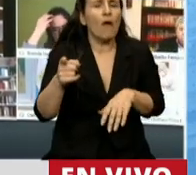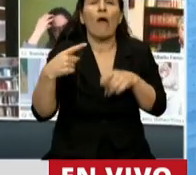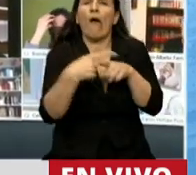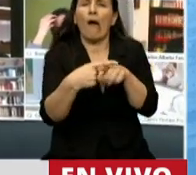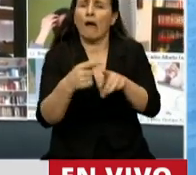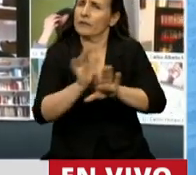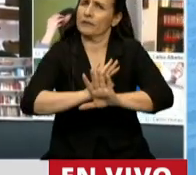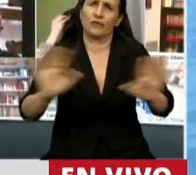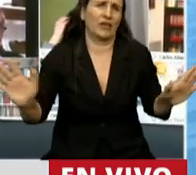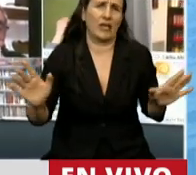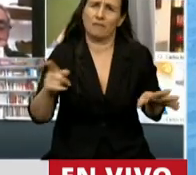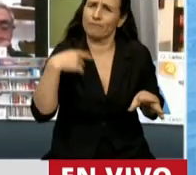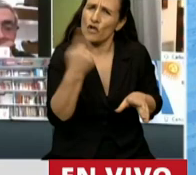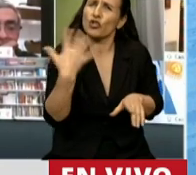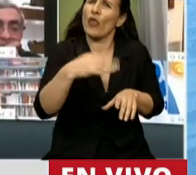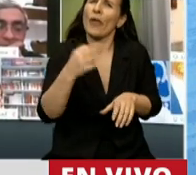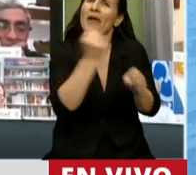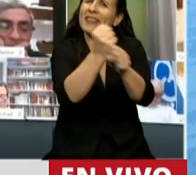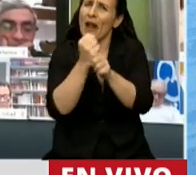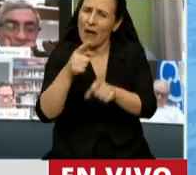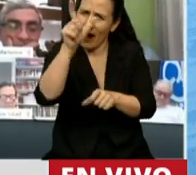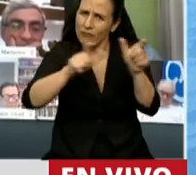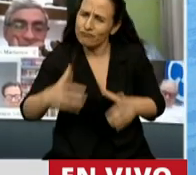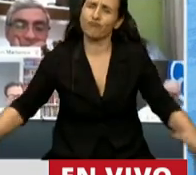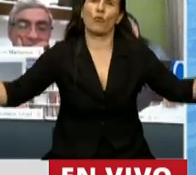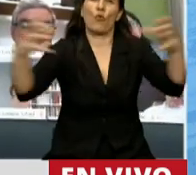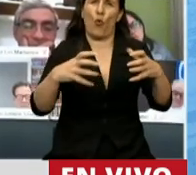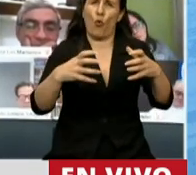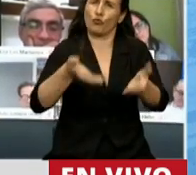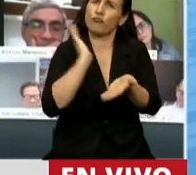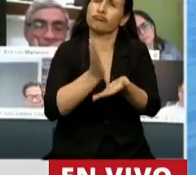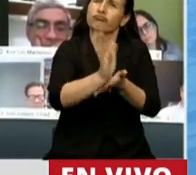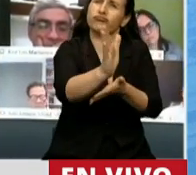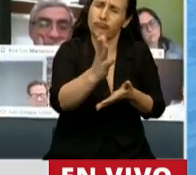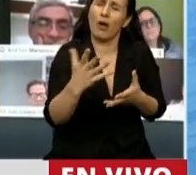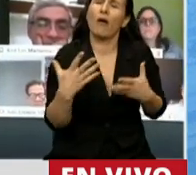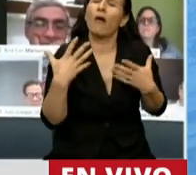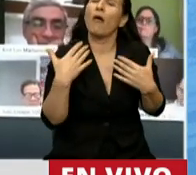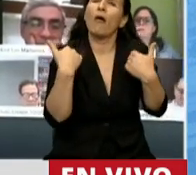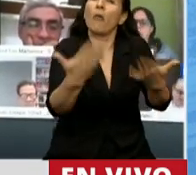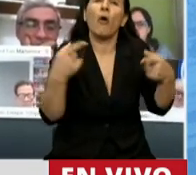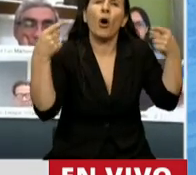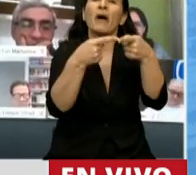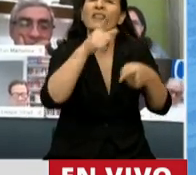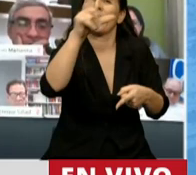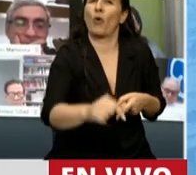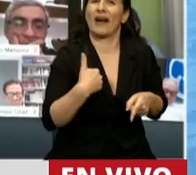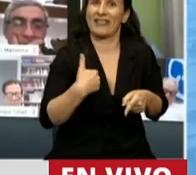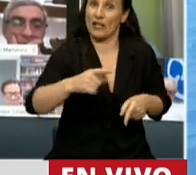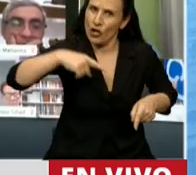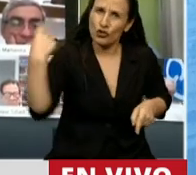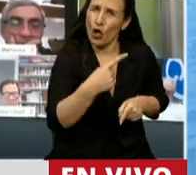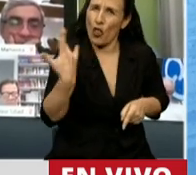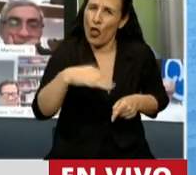pelearnos, comernos la bronca, que trabajar juntos un largo camino en nombre del país. Si actuamos con inteligencia,